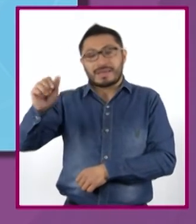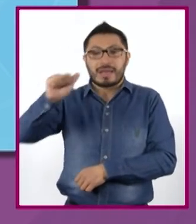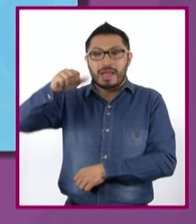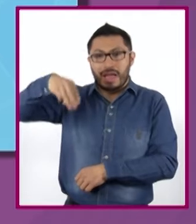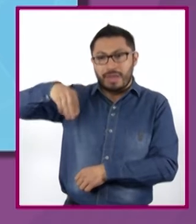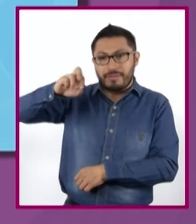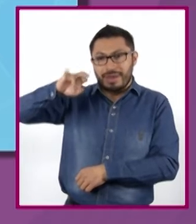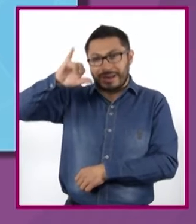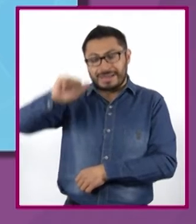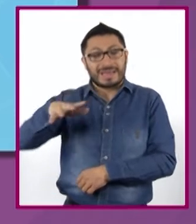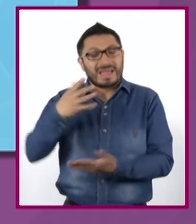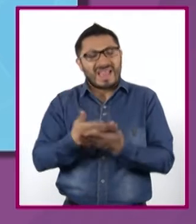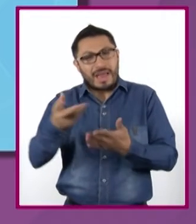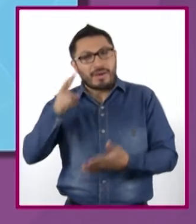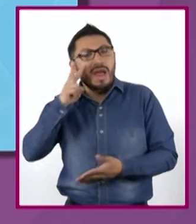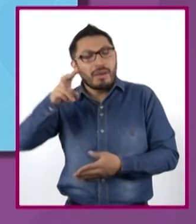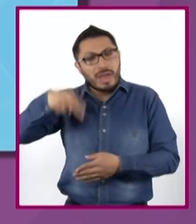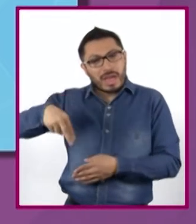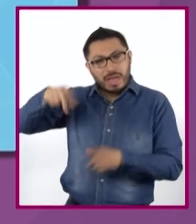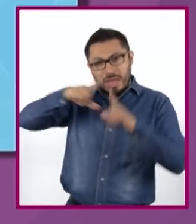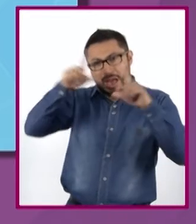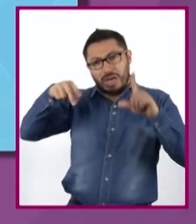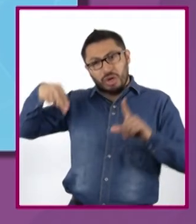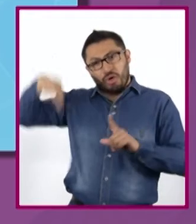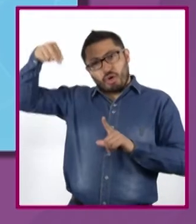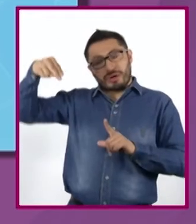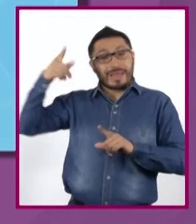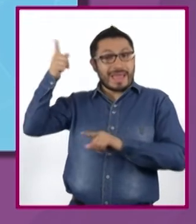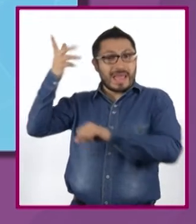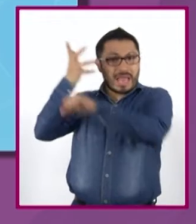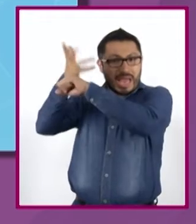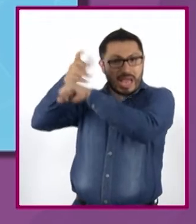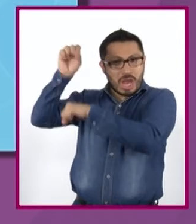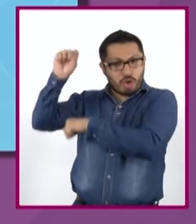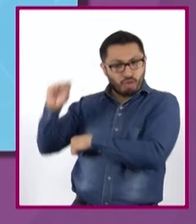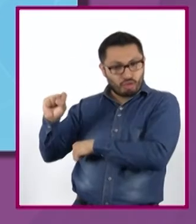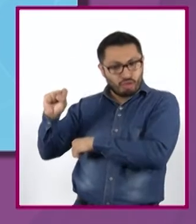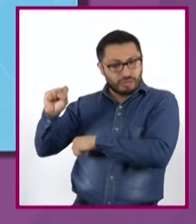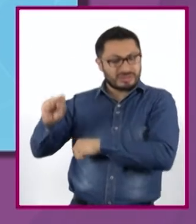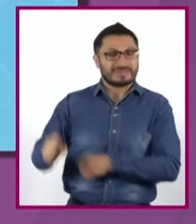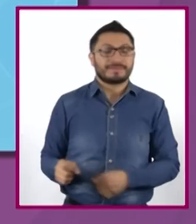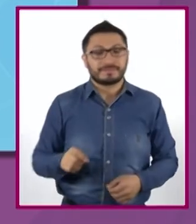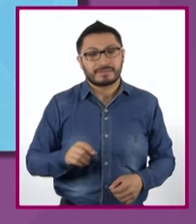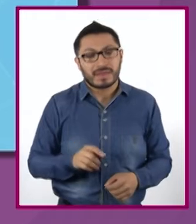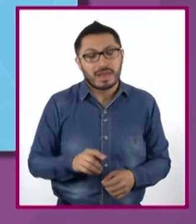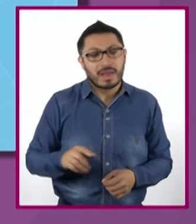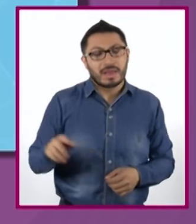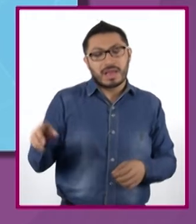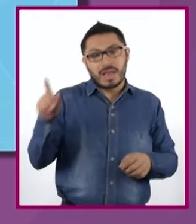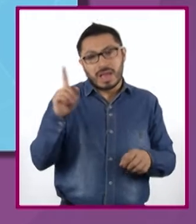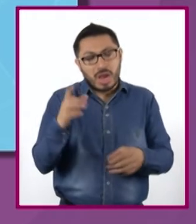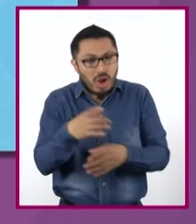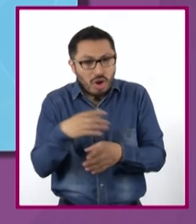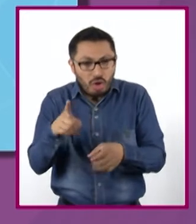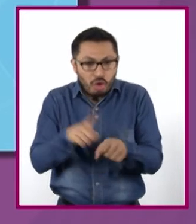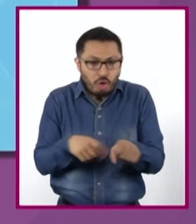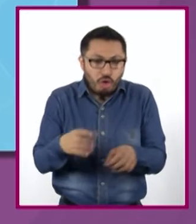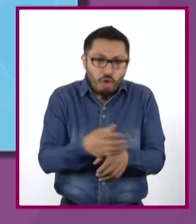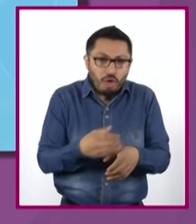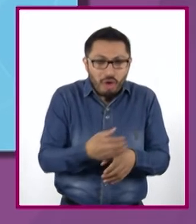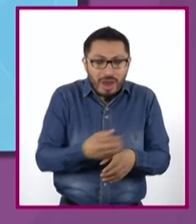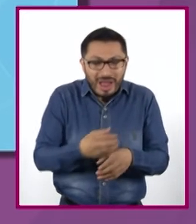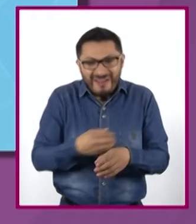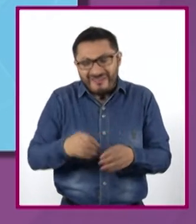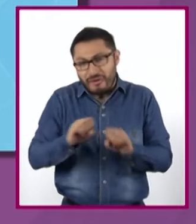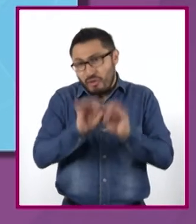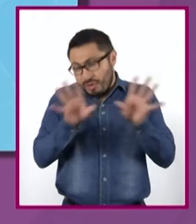en la zona norte de nuestro país y el sur de Estados Unidos de América. La zona de color café claro o arena